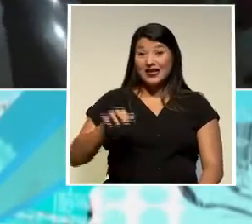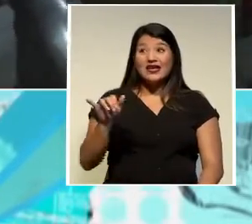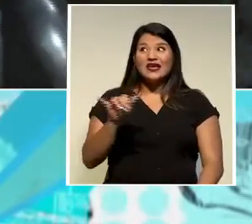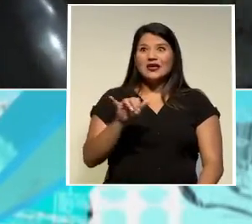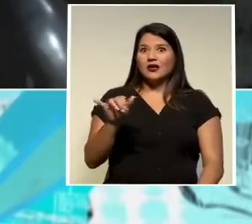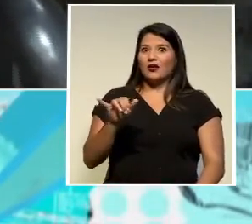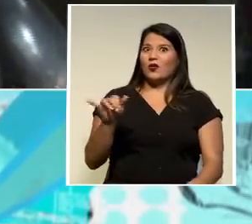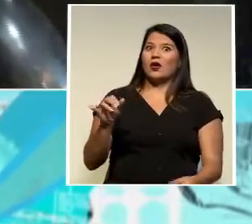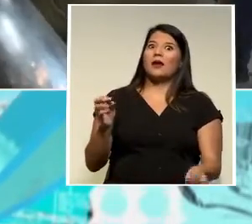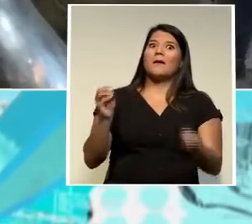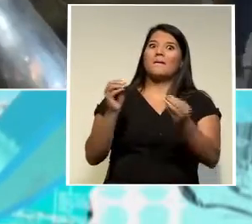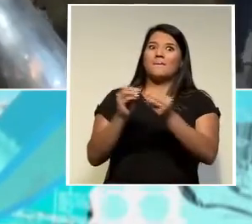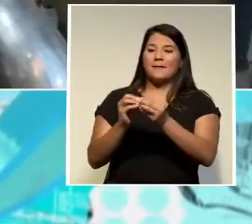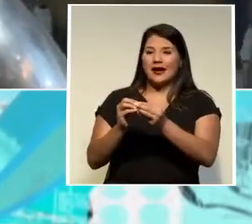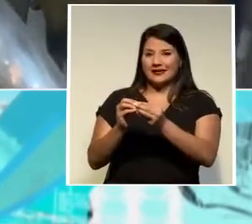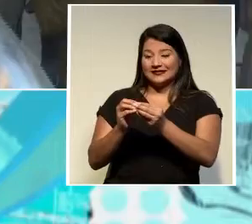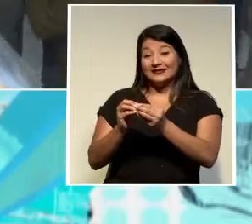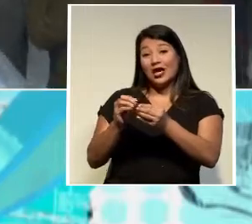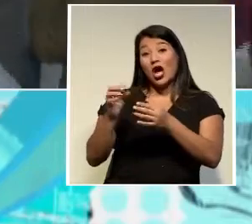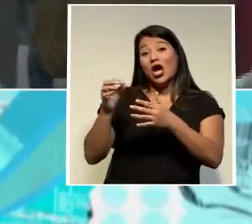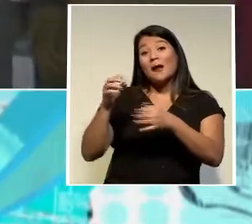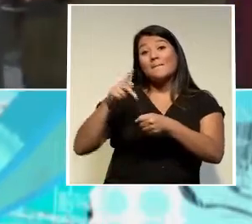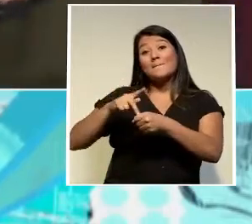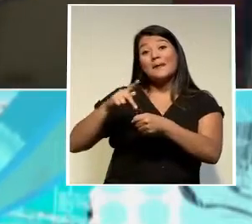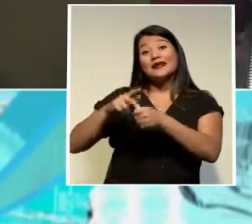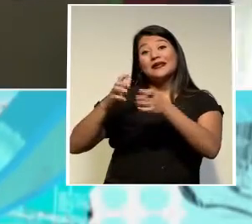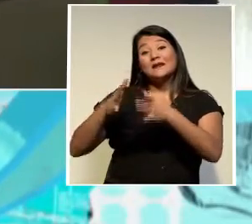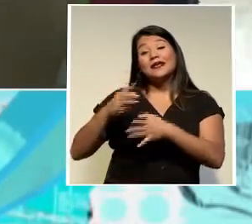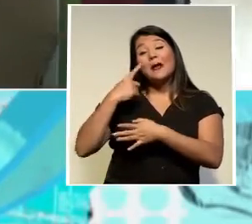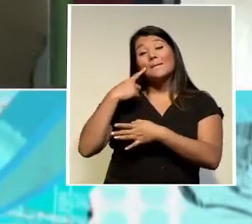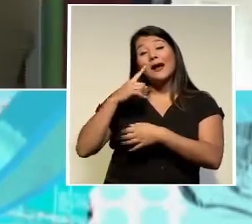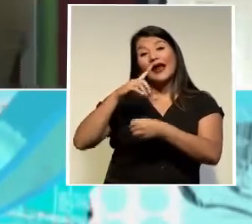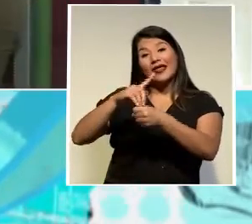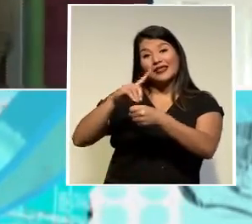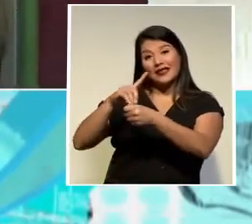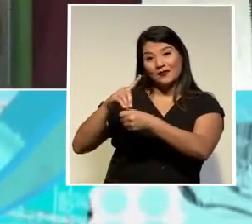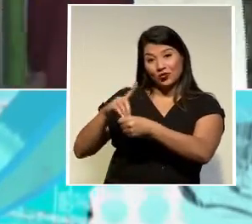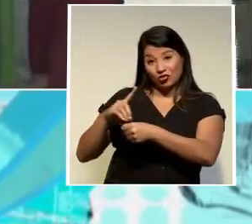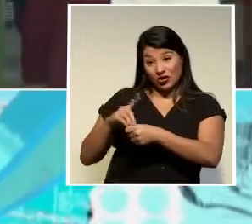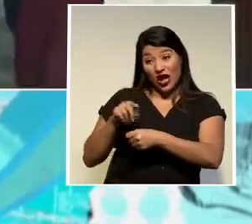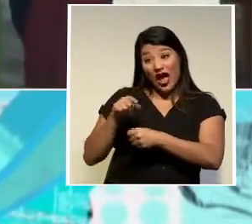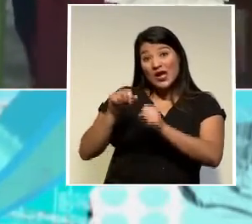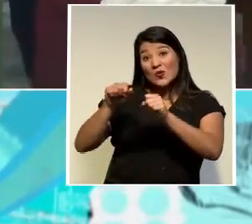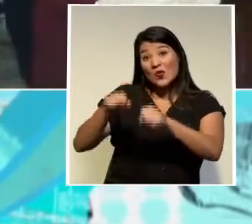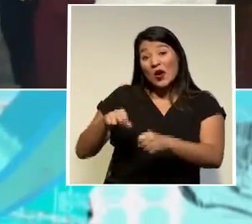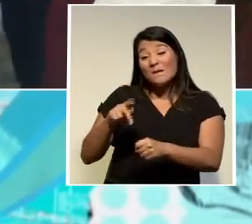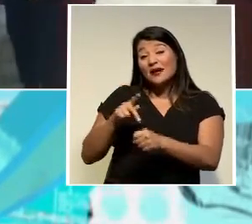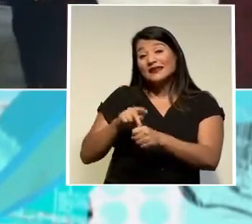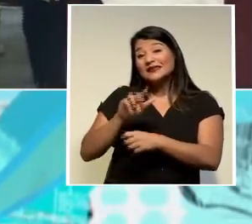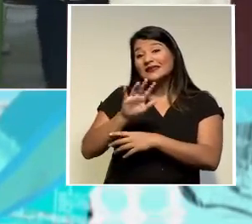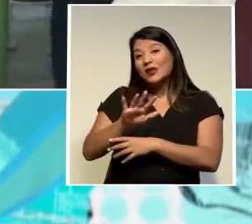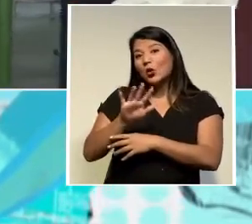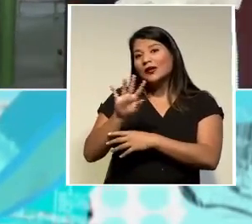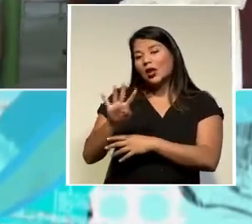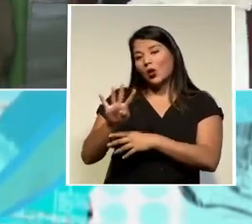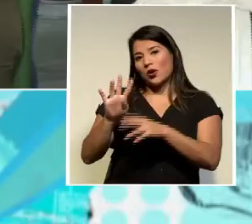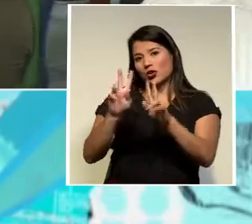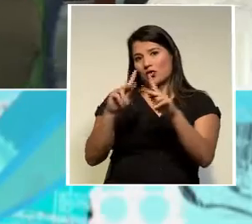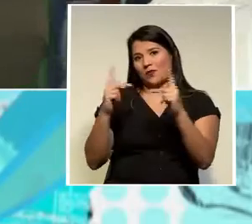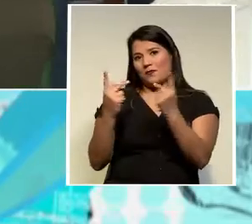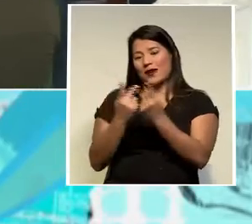diputados donde son 54 las agrupaciones políticas que podrían estar pues participando